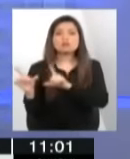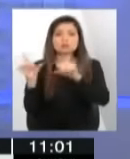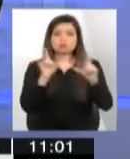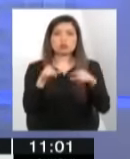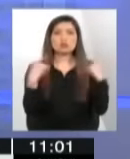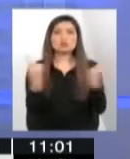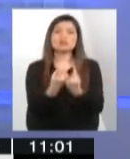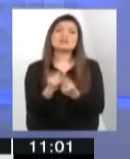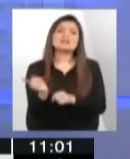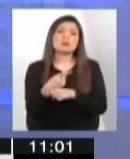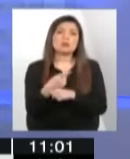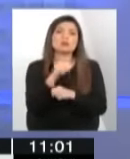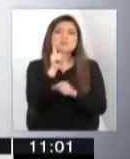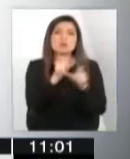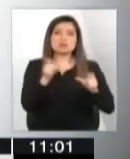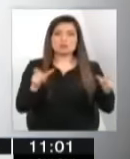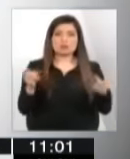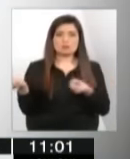inmediato nos vamos con el panel.